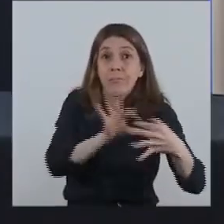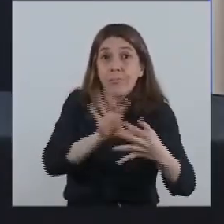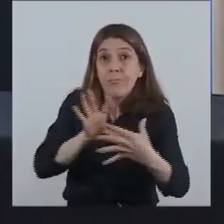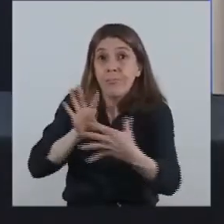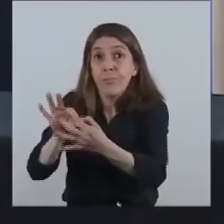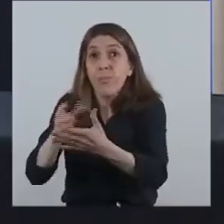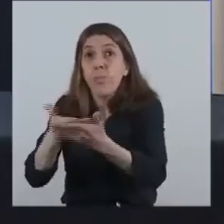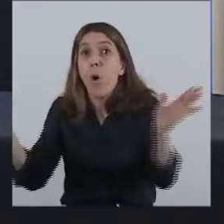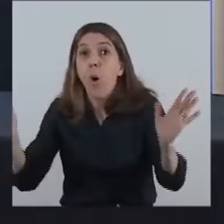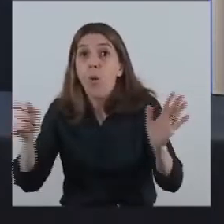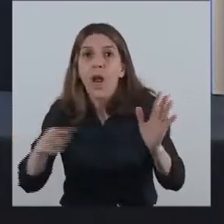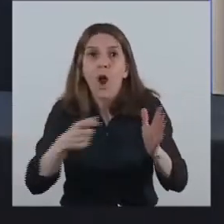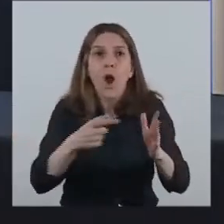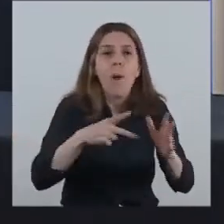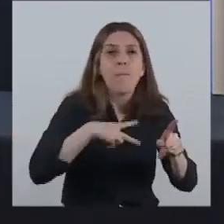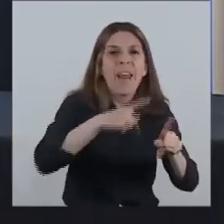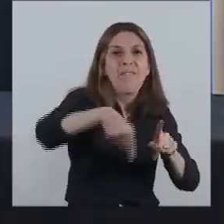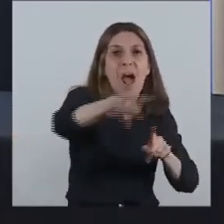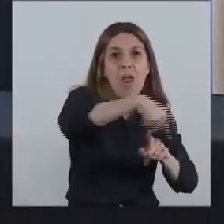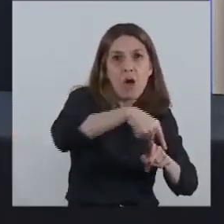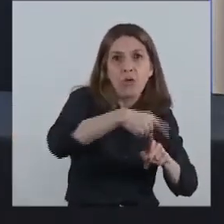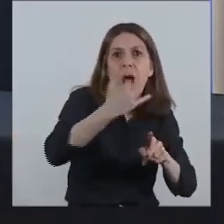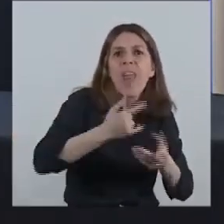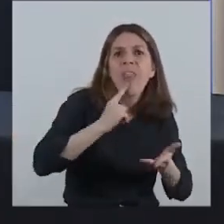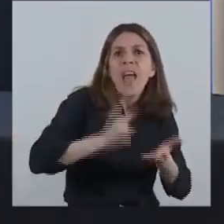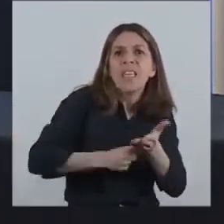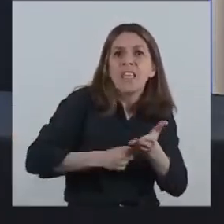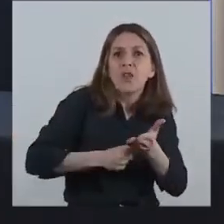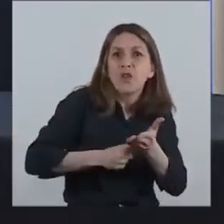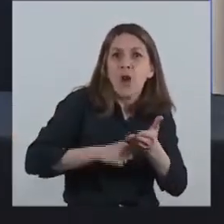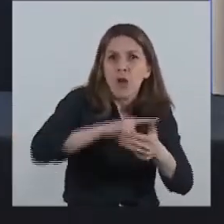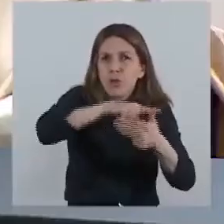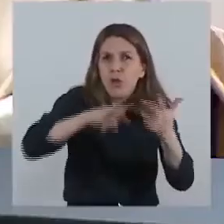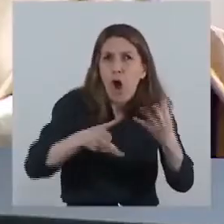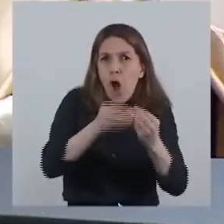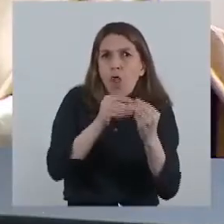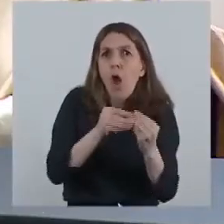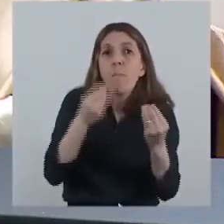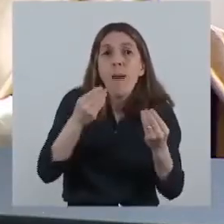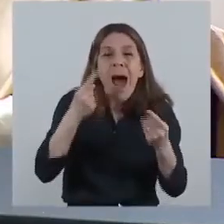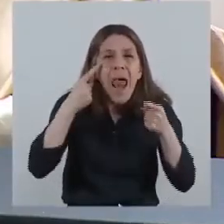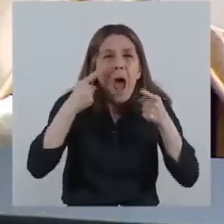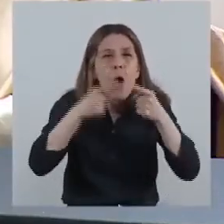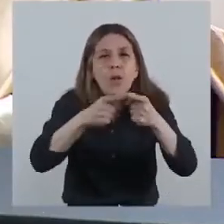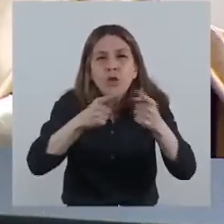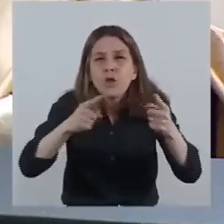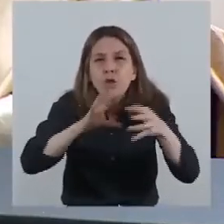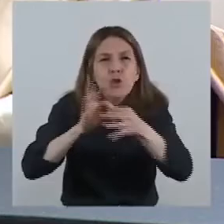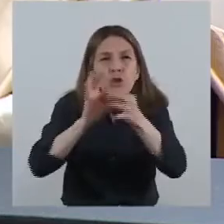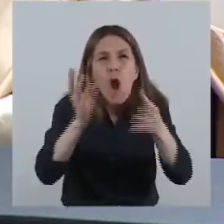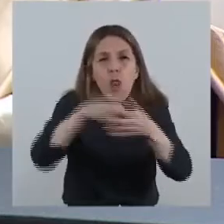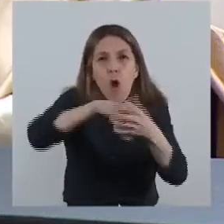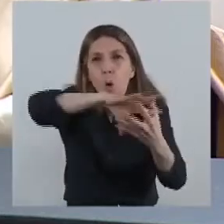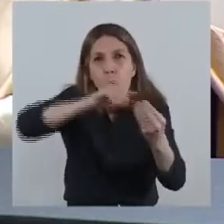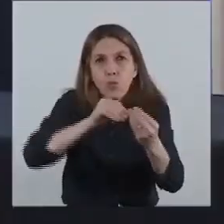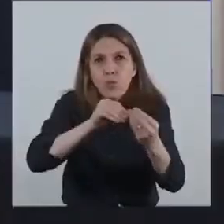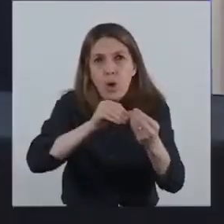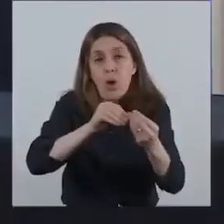sector privado un conjunto de medidas que apuntan al desarrollo de una forma integral. Y como parte de este esquema,